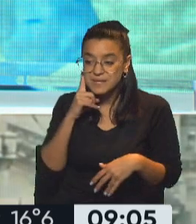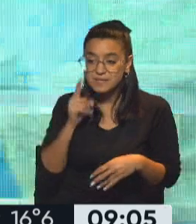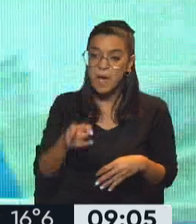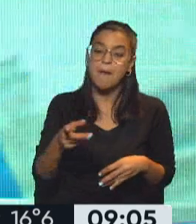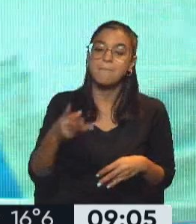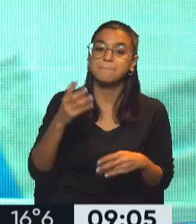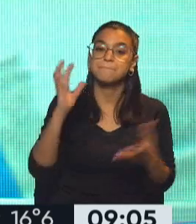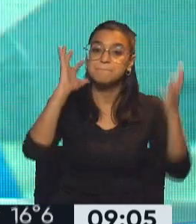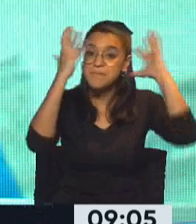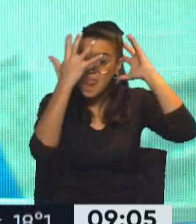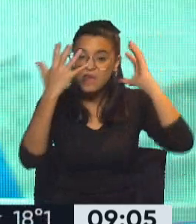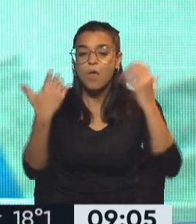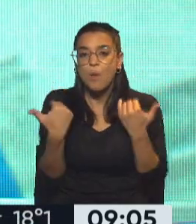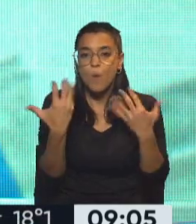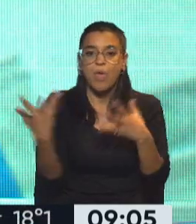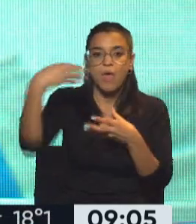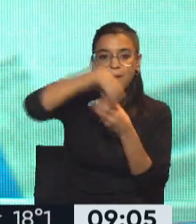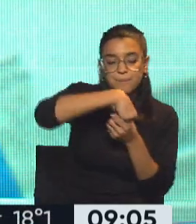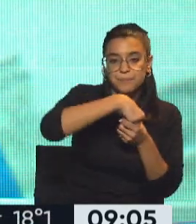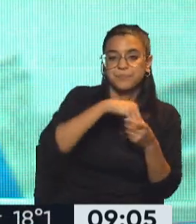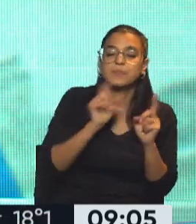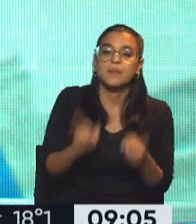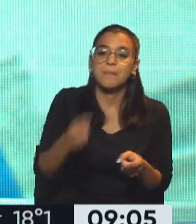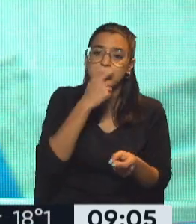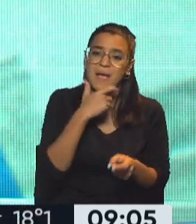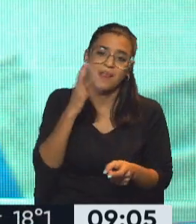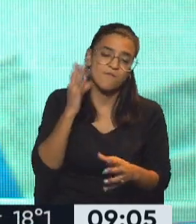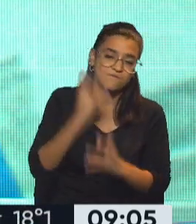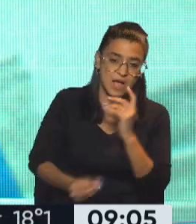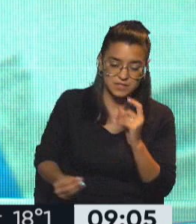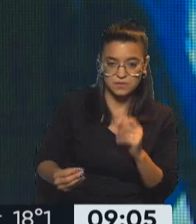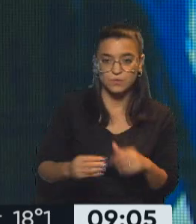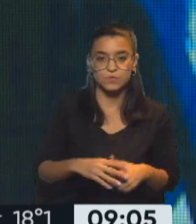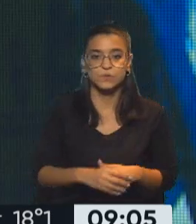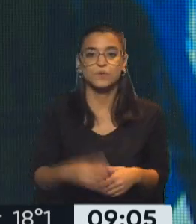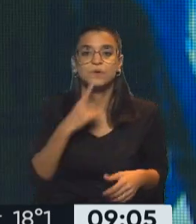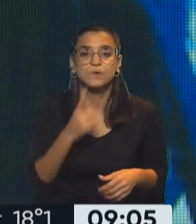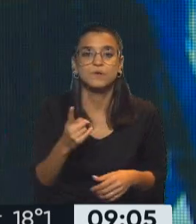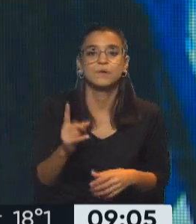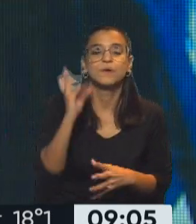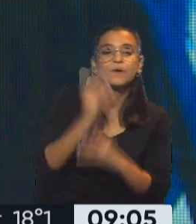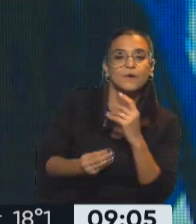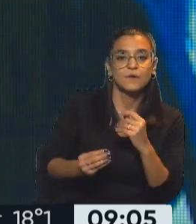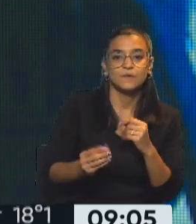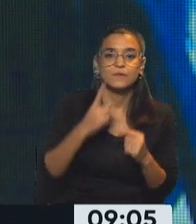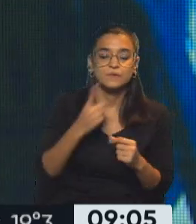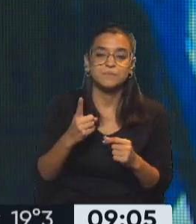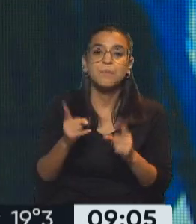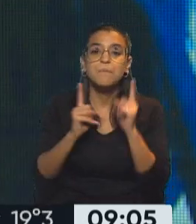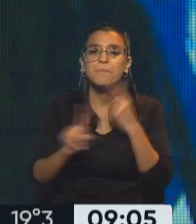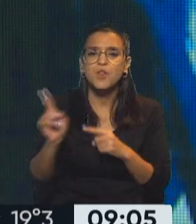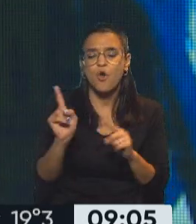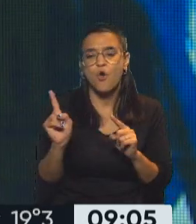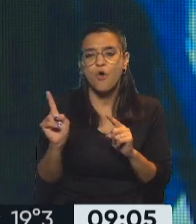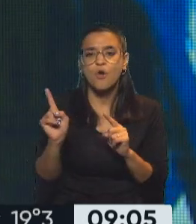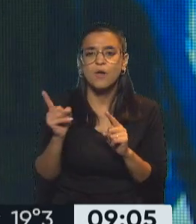un Milley puede integrar esa coalición. Inclusive Macri comete un error, que algún analista muy conocido lo ponderó, pero no es